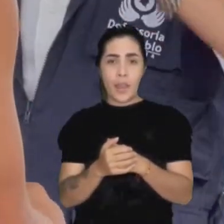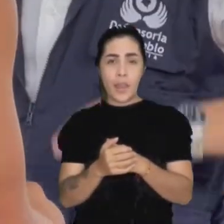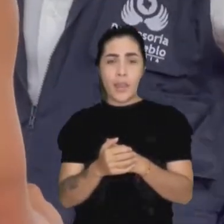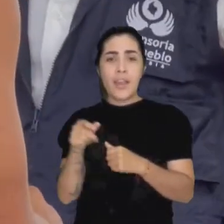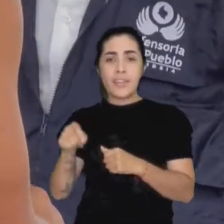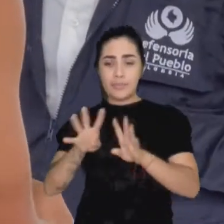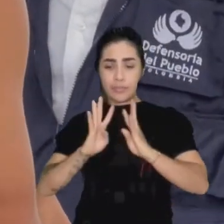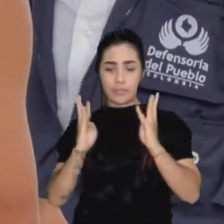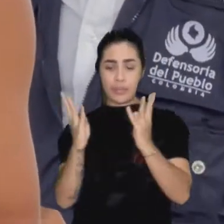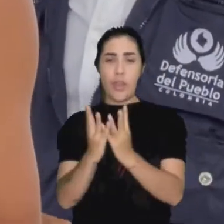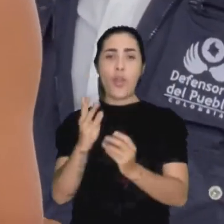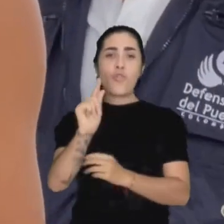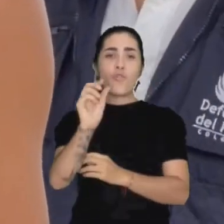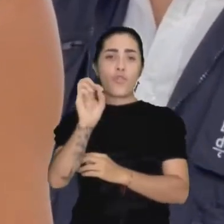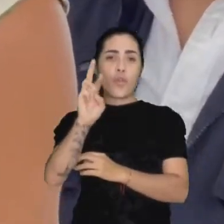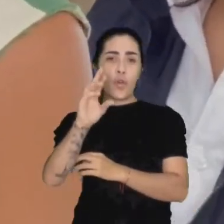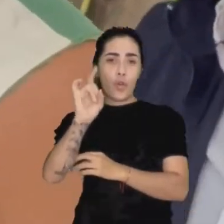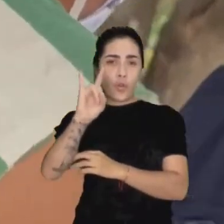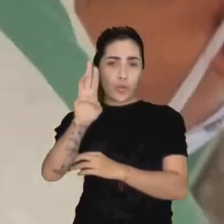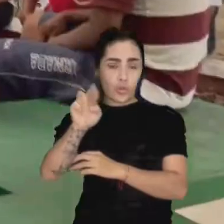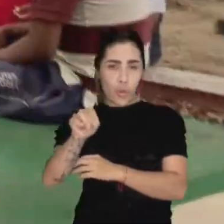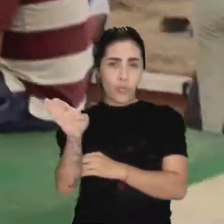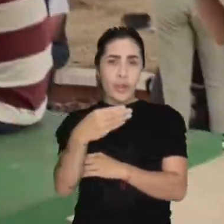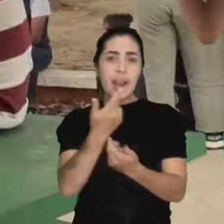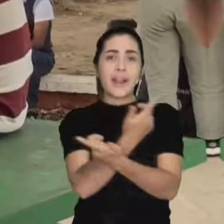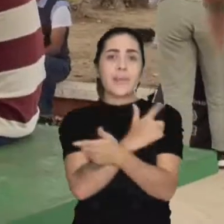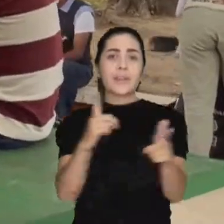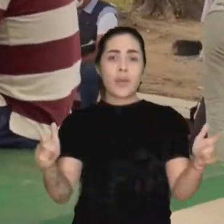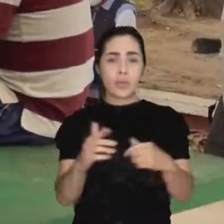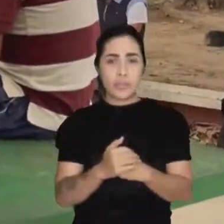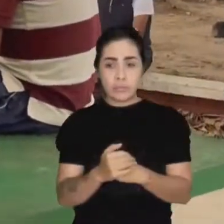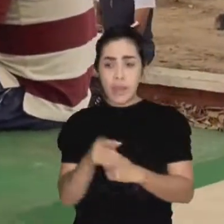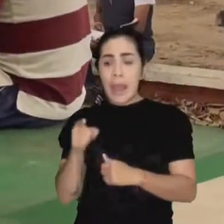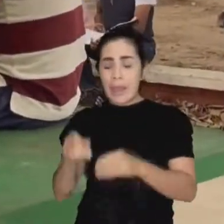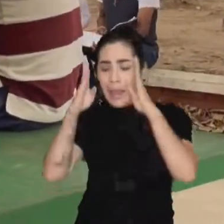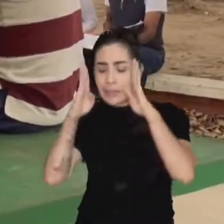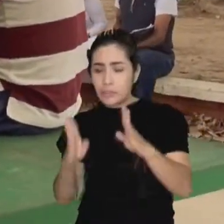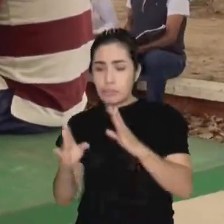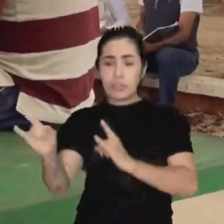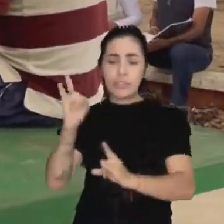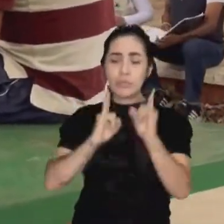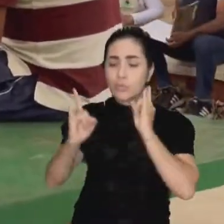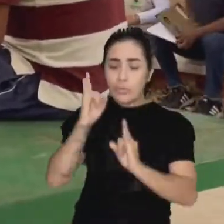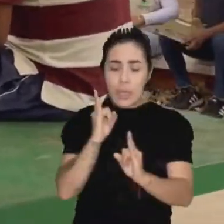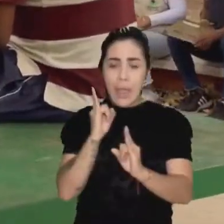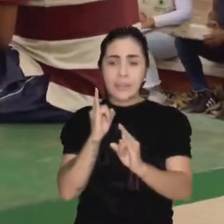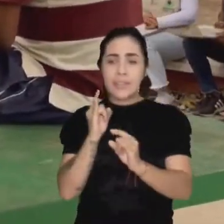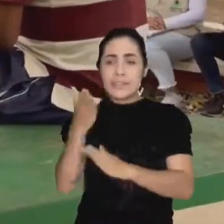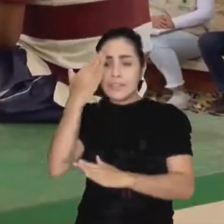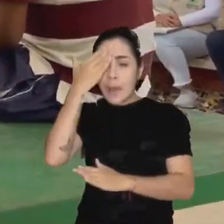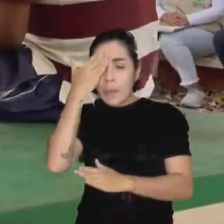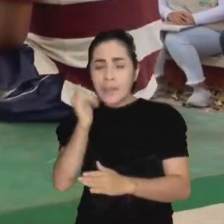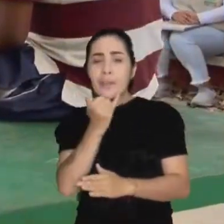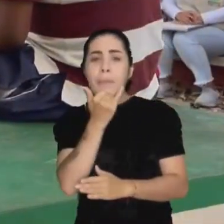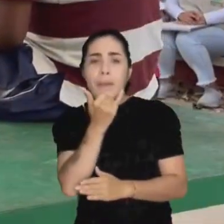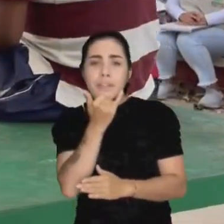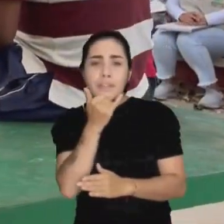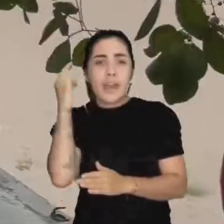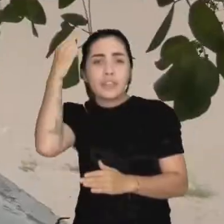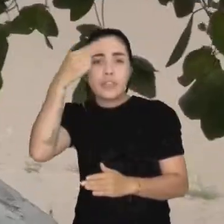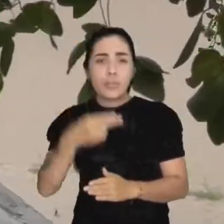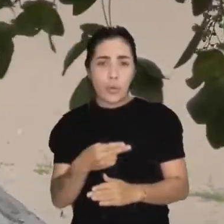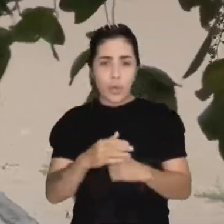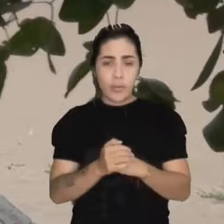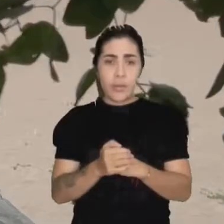en el Fórum Los Libertadores, con la intención no solamente de atender sus necesidades y escucharlos y hacer una